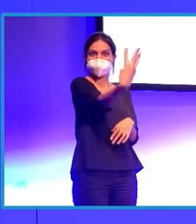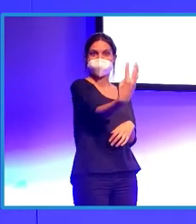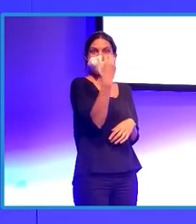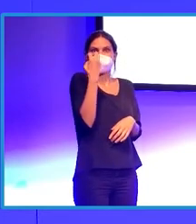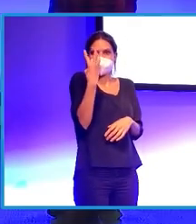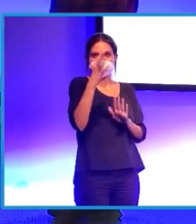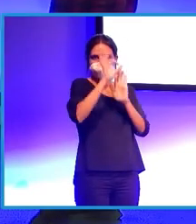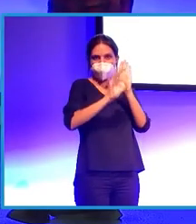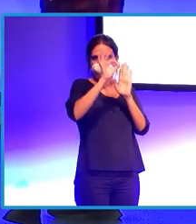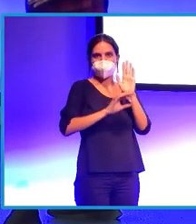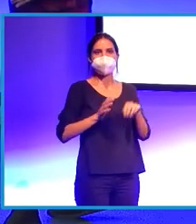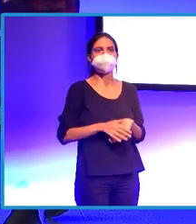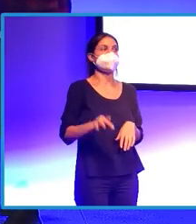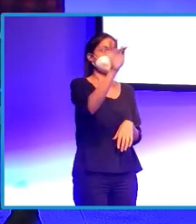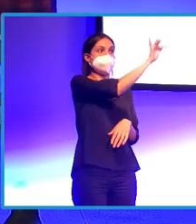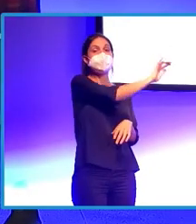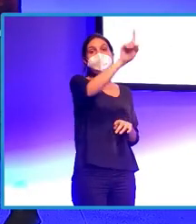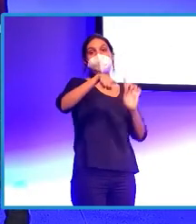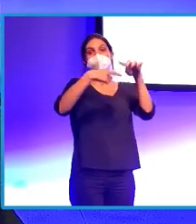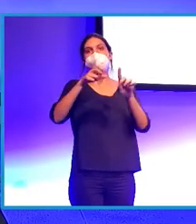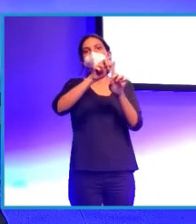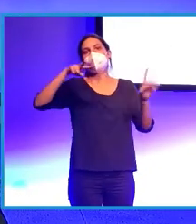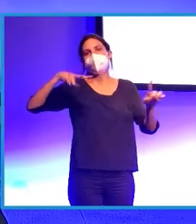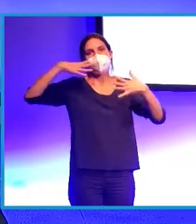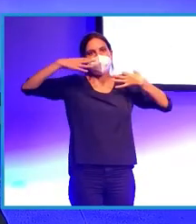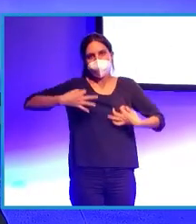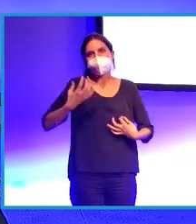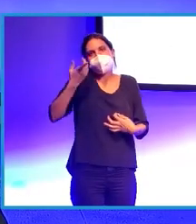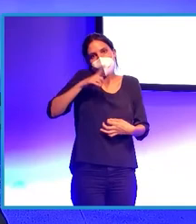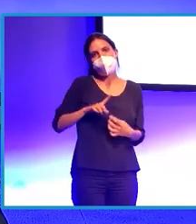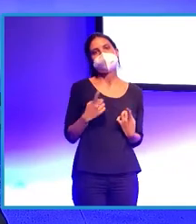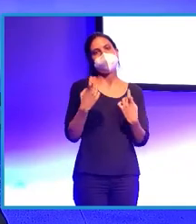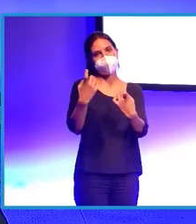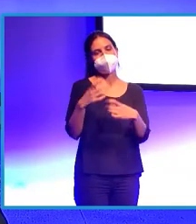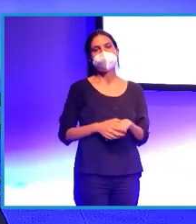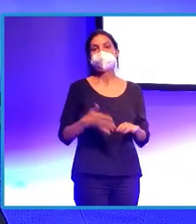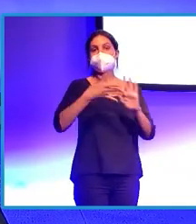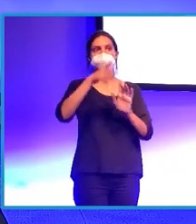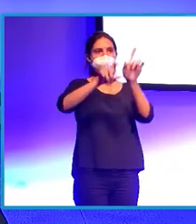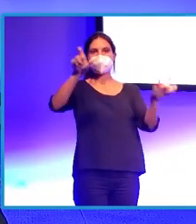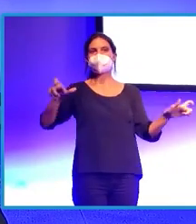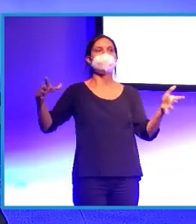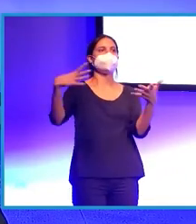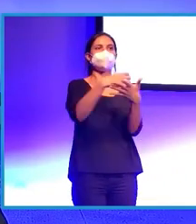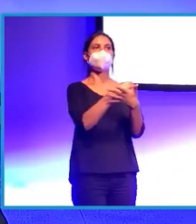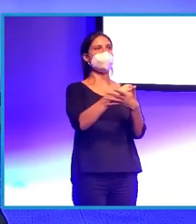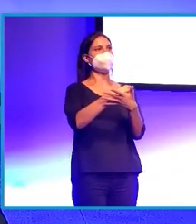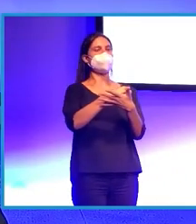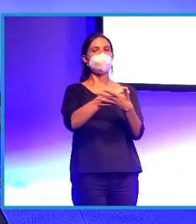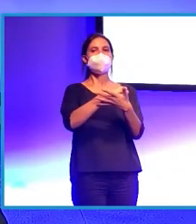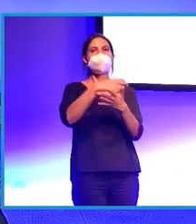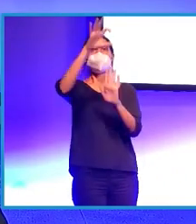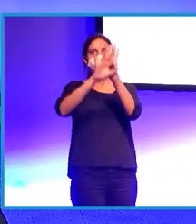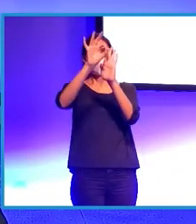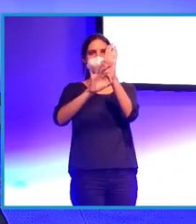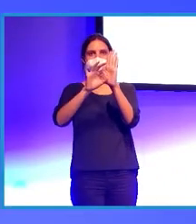Y después tener un punto de vista, pues, real. O sea, no todo el mundo tiene la capacidad, aunque entiende el programa, tiene la capacidad de